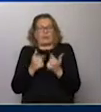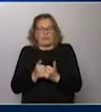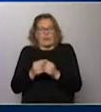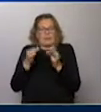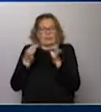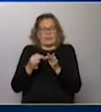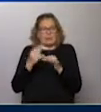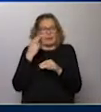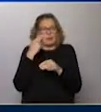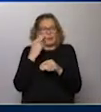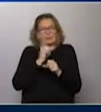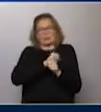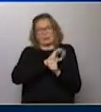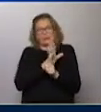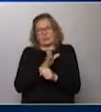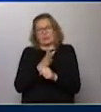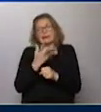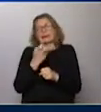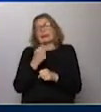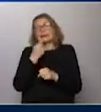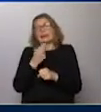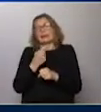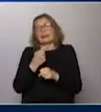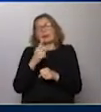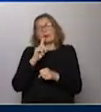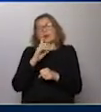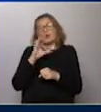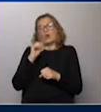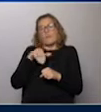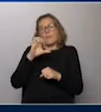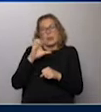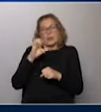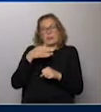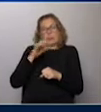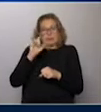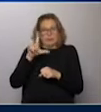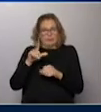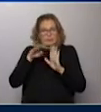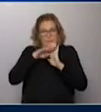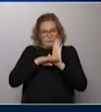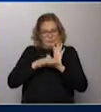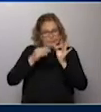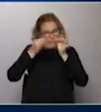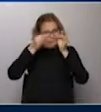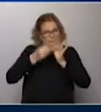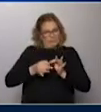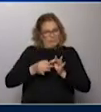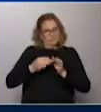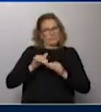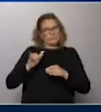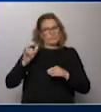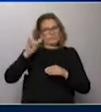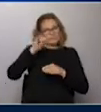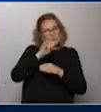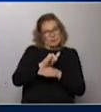a raíz de esta pandemia del coronavirus, que implicó que Conmebol elaborara un protocolo sanitario estricto para que los planteles pudieran viajar,